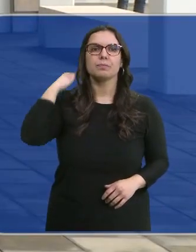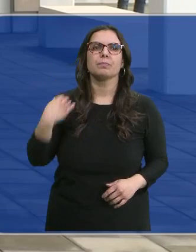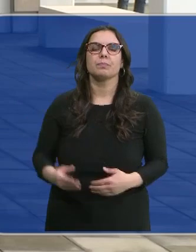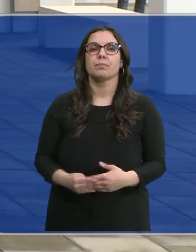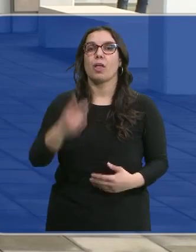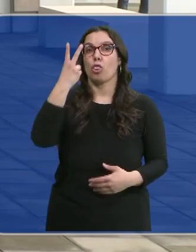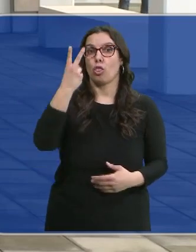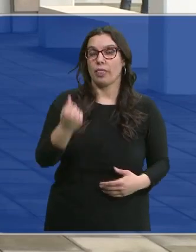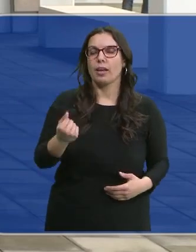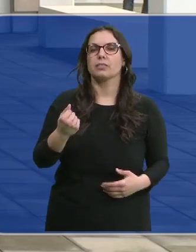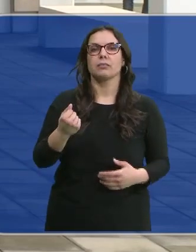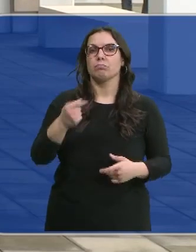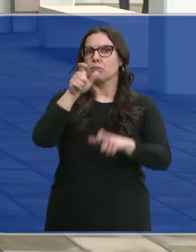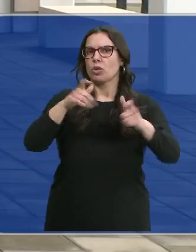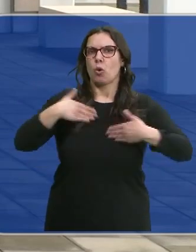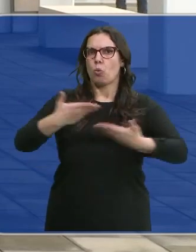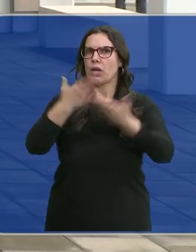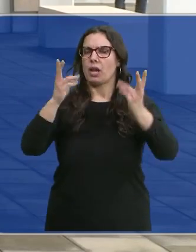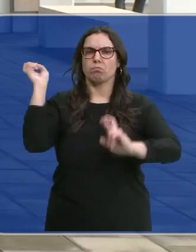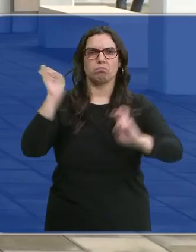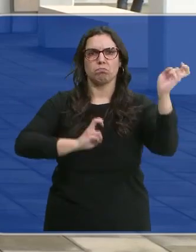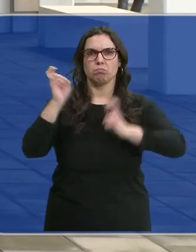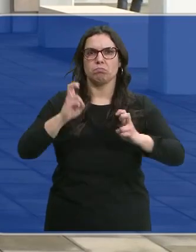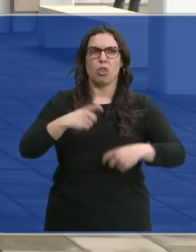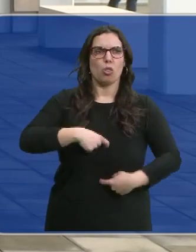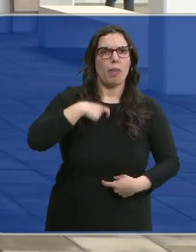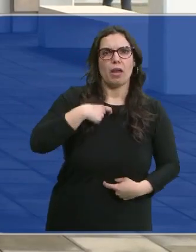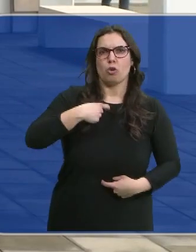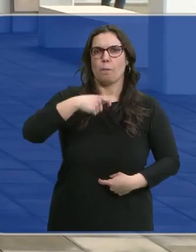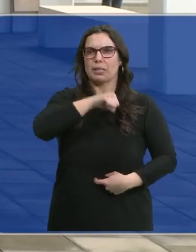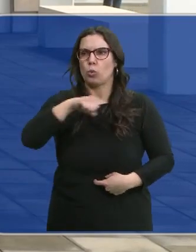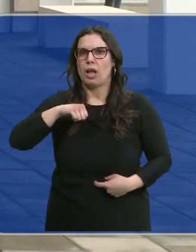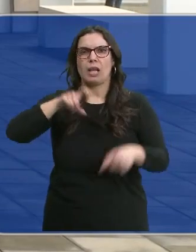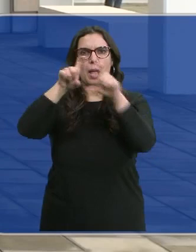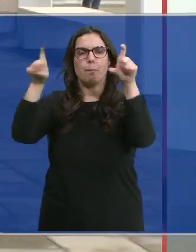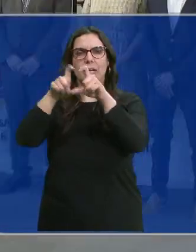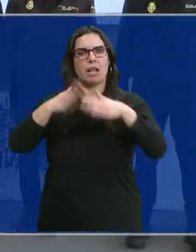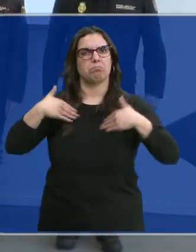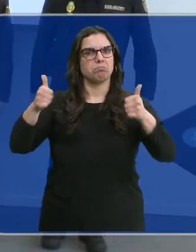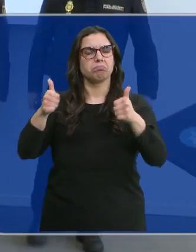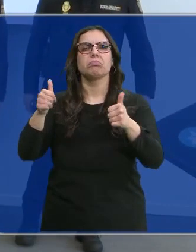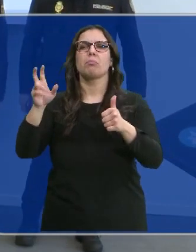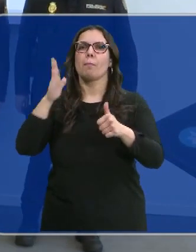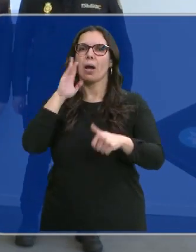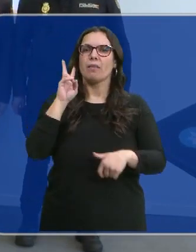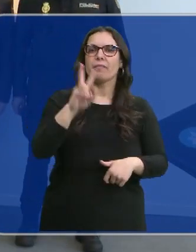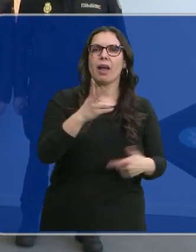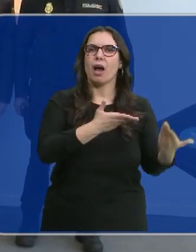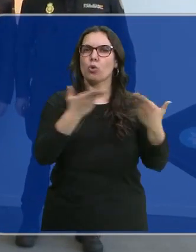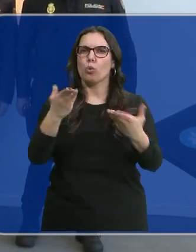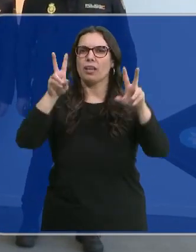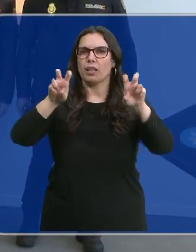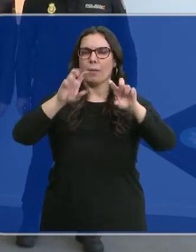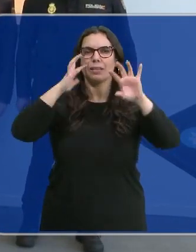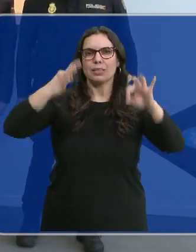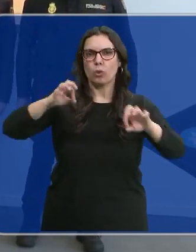Son dos jornadas dirigidas a cualquiera que quiera venir, tanto ciudadanos como empresas, para que conozcan la ayuda en ciberseguridad que ofrece el INCIBE